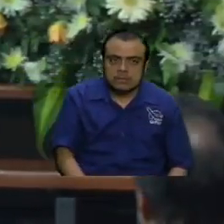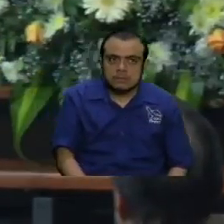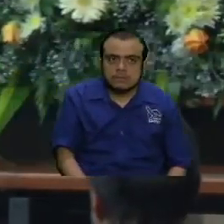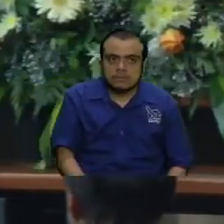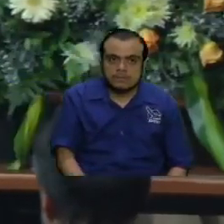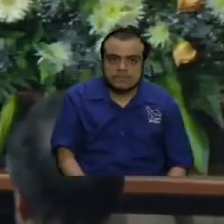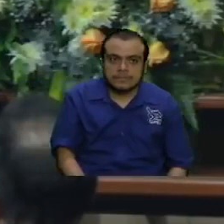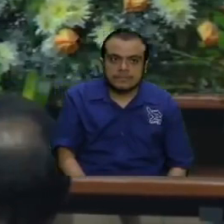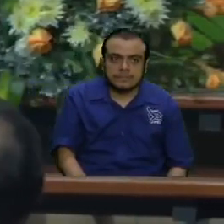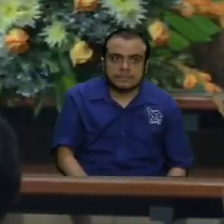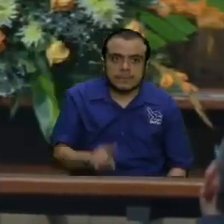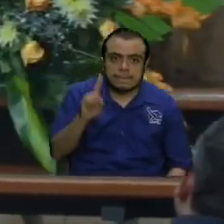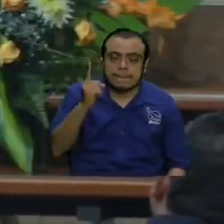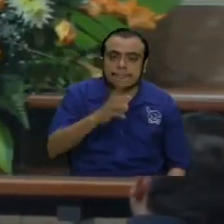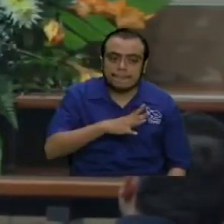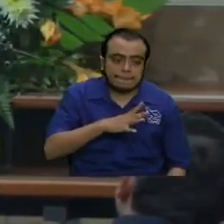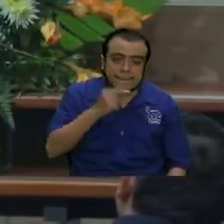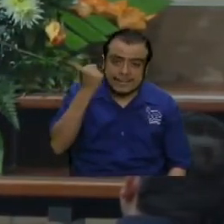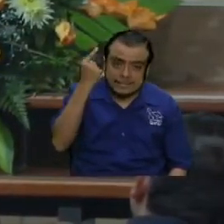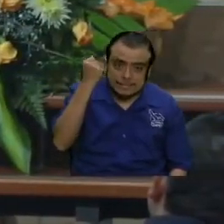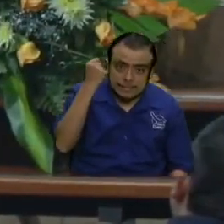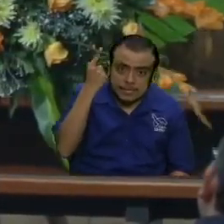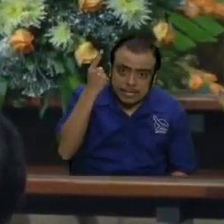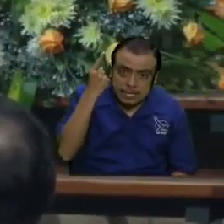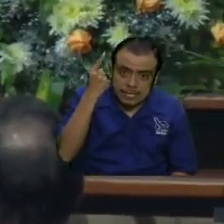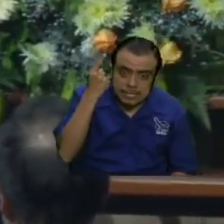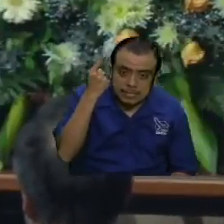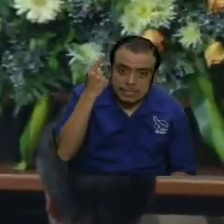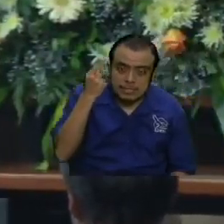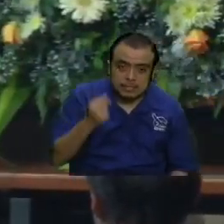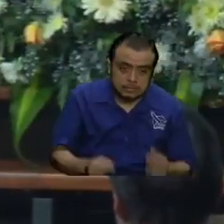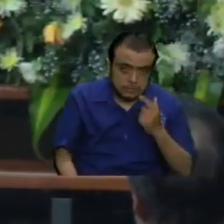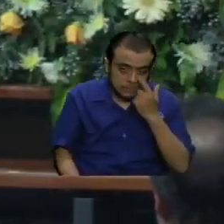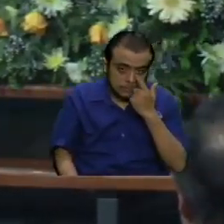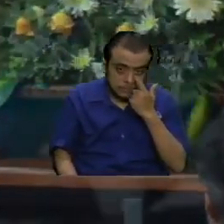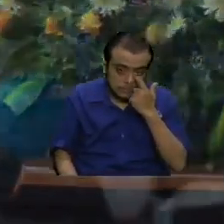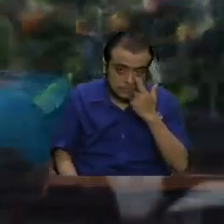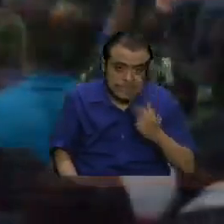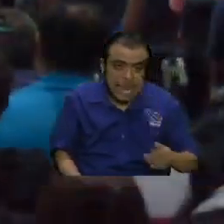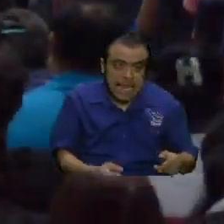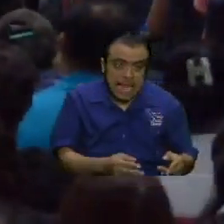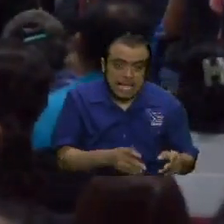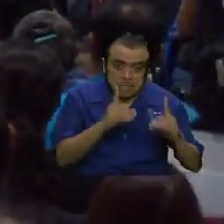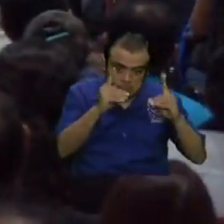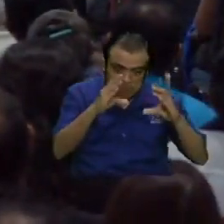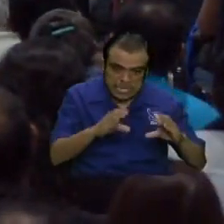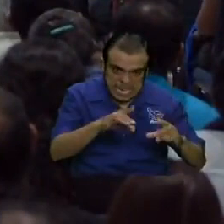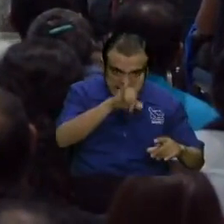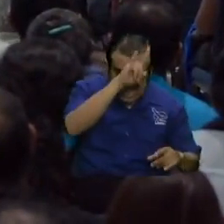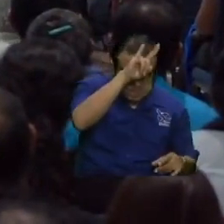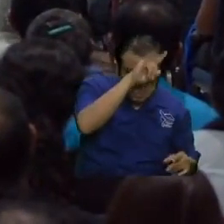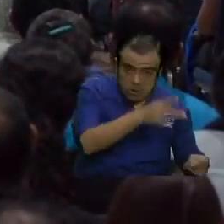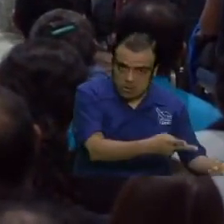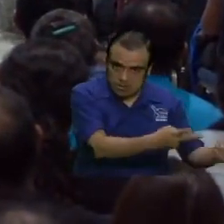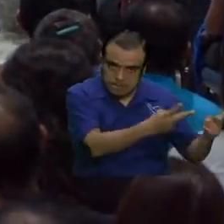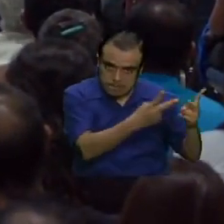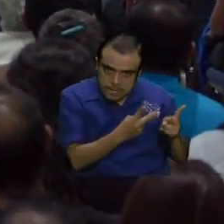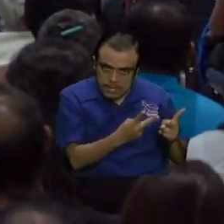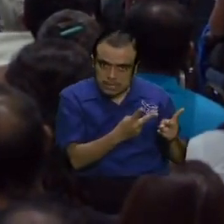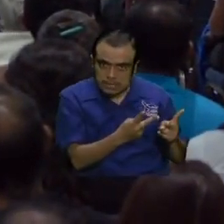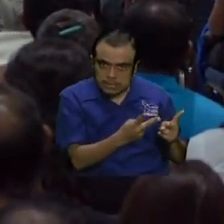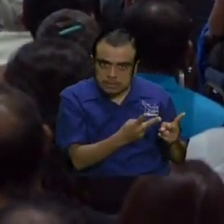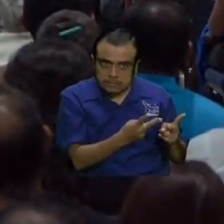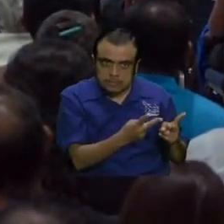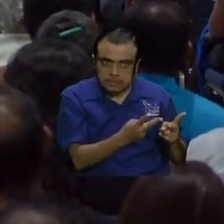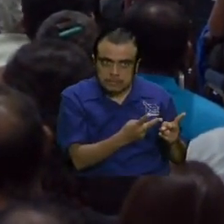lo primero que tendríamos que decir es que por medio de quién van a venir las doctrinas de demonios, van a ser que son